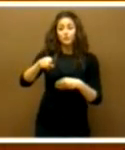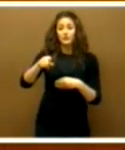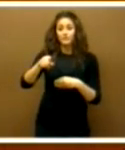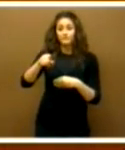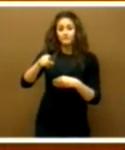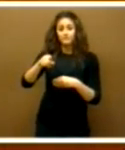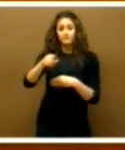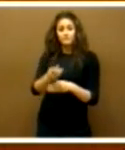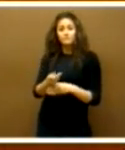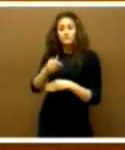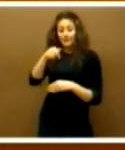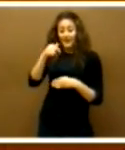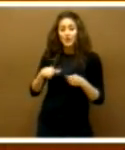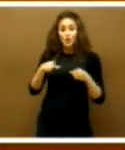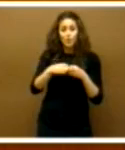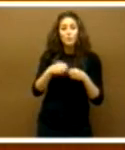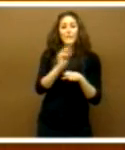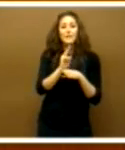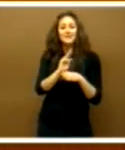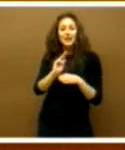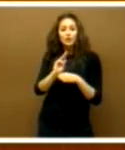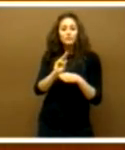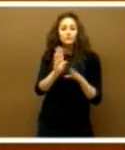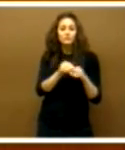remitido a este grupo parlamentario, pues, sea esto.